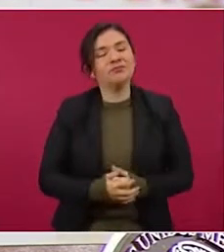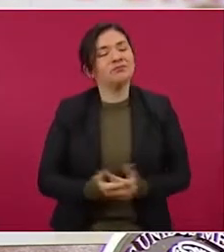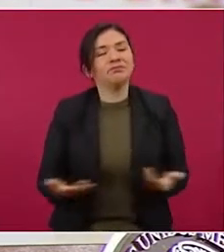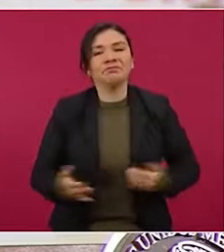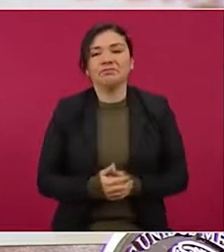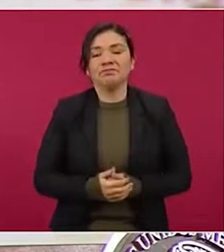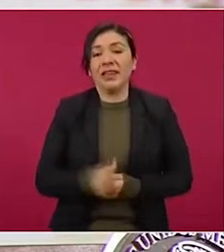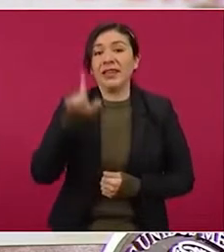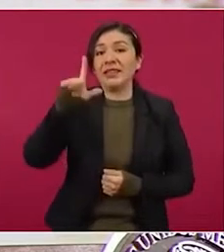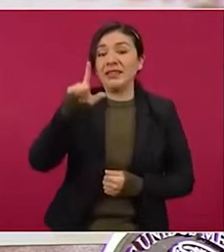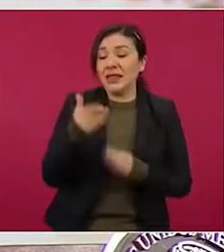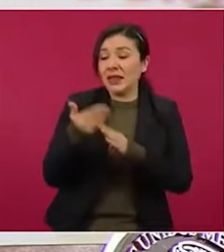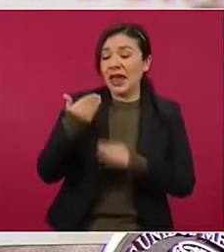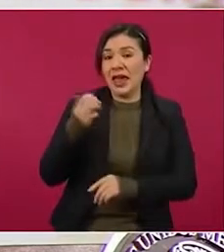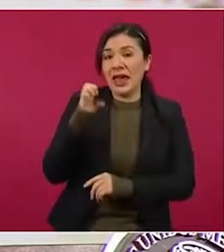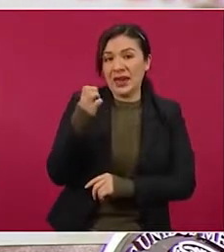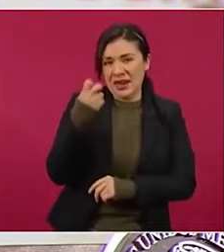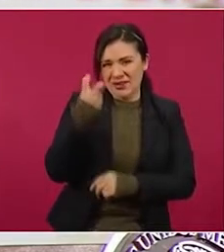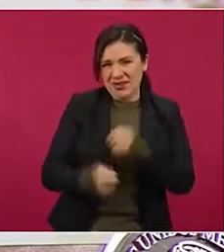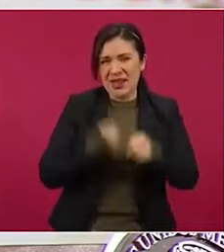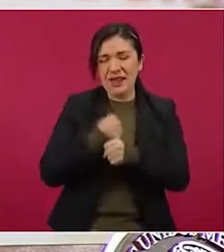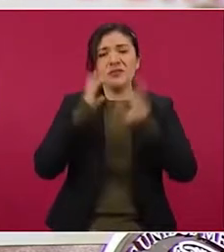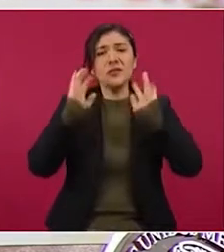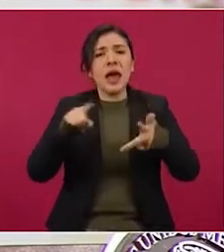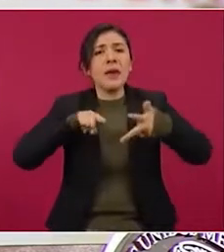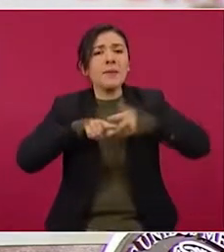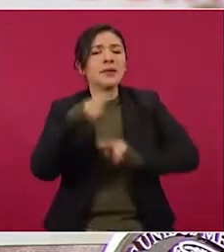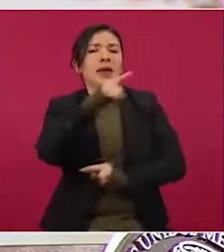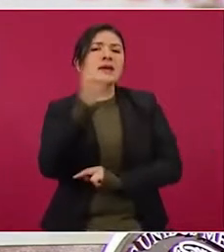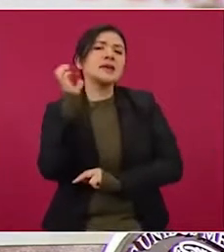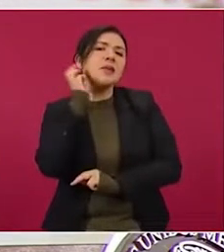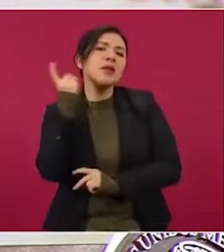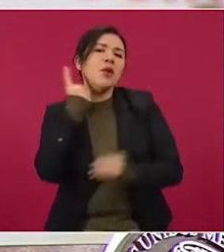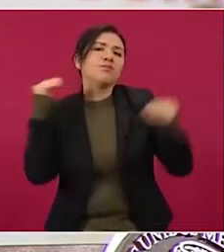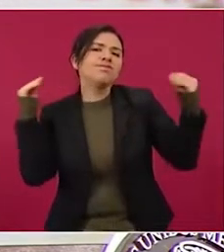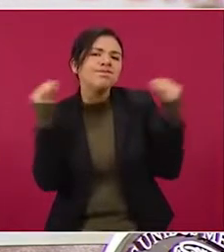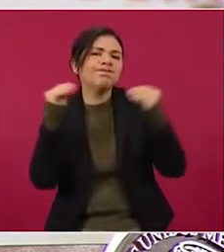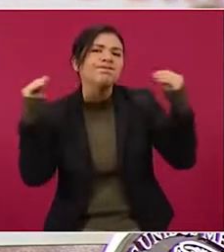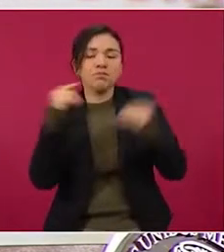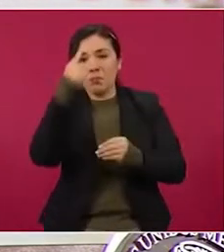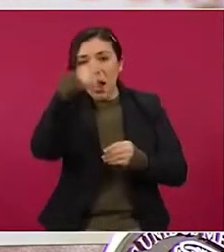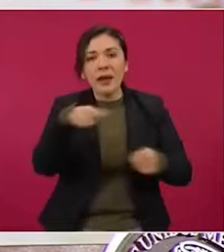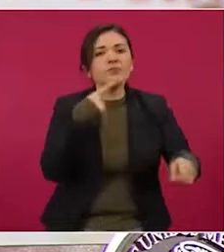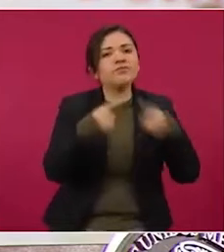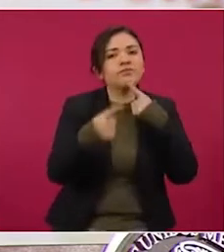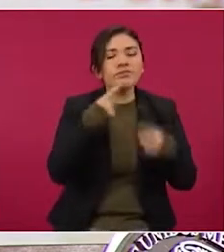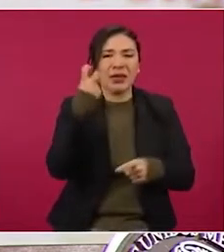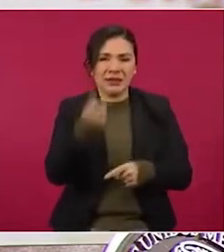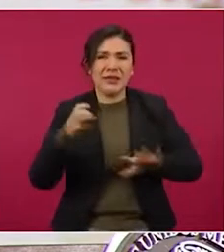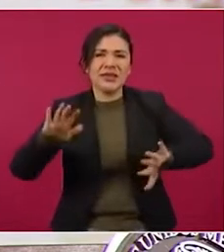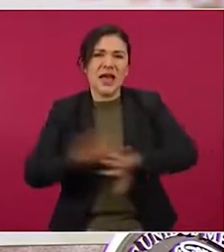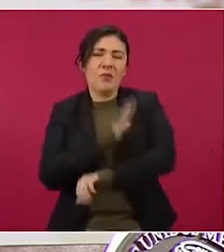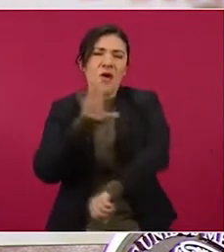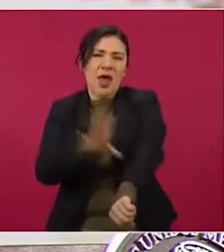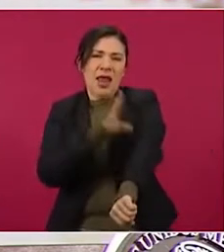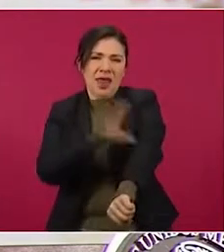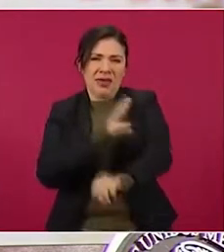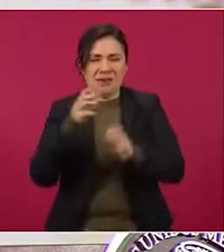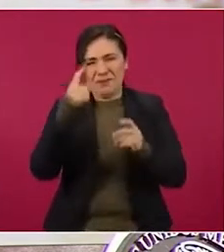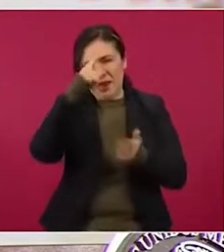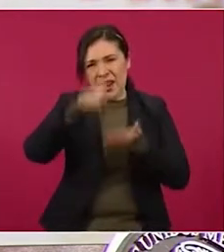este año comenzó el Parlamento abierto en la Cámara de Diputados para discutir la reforma eléctrica